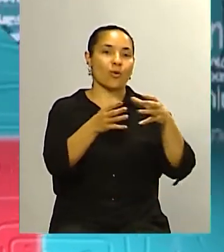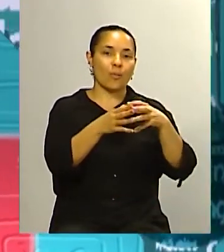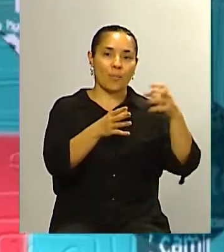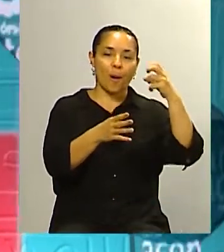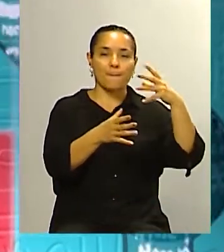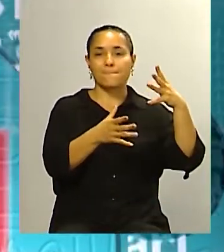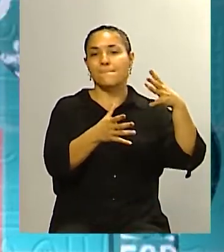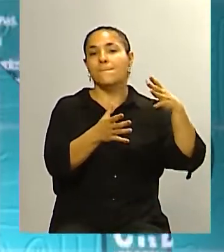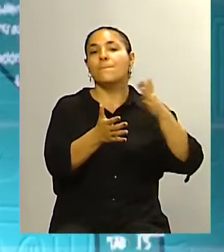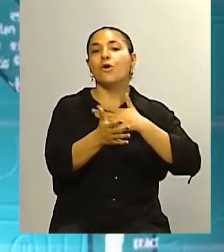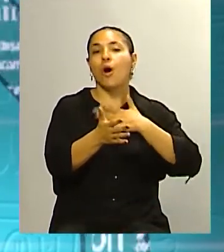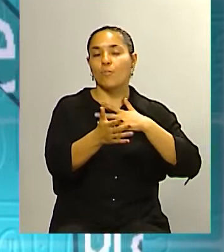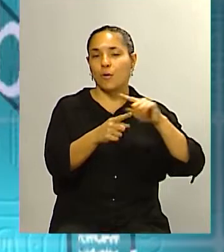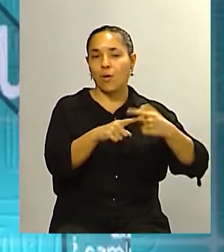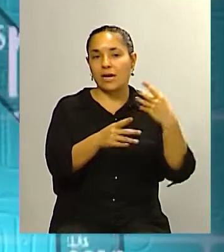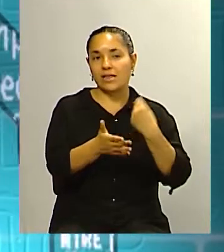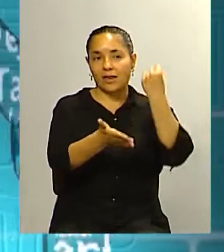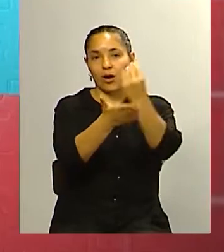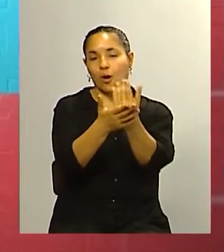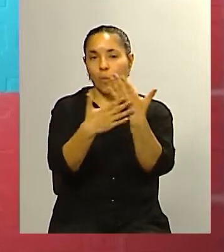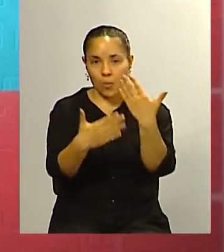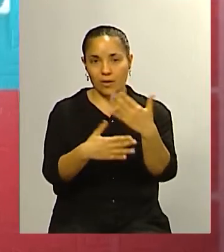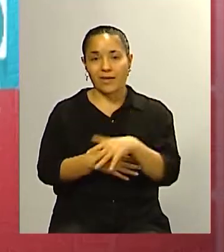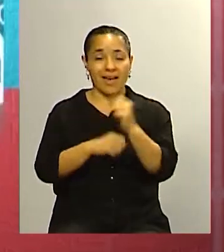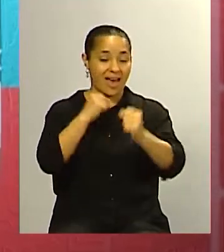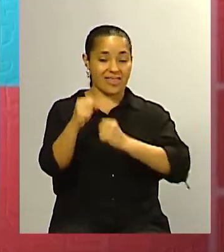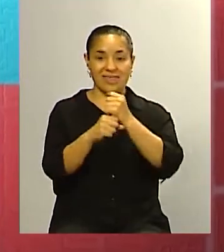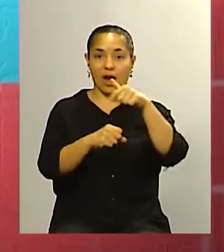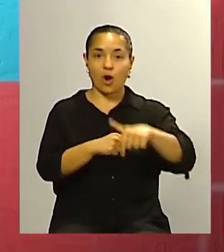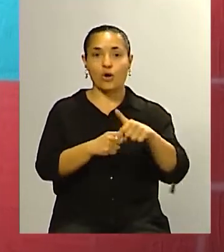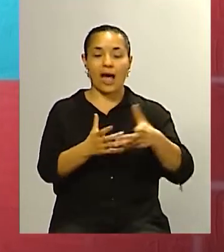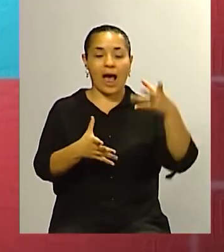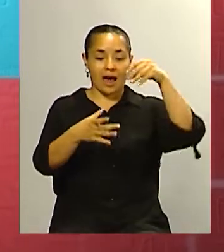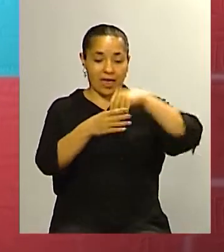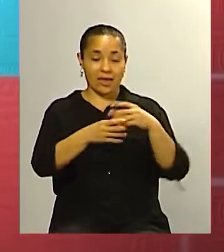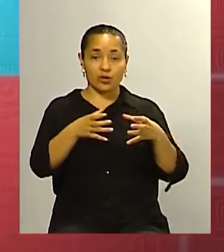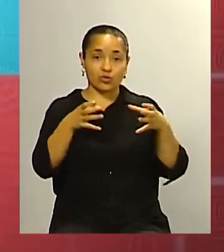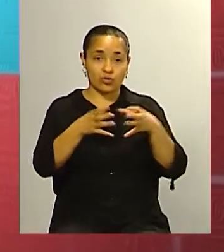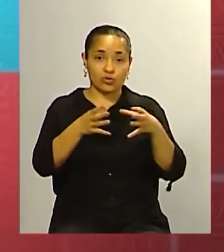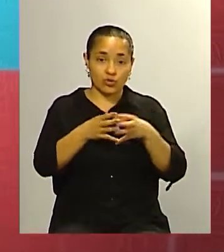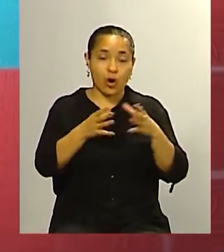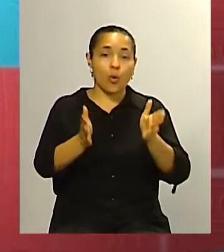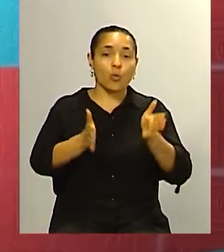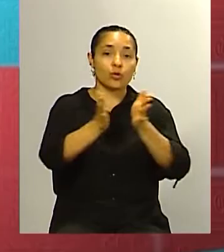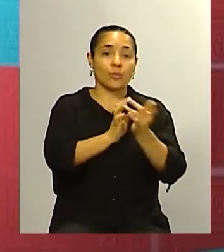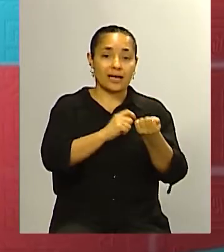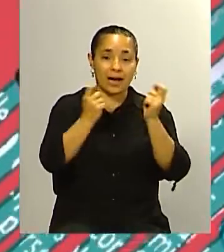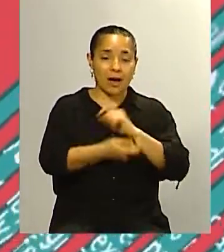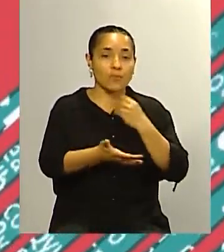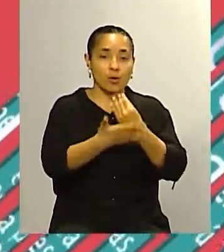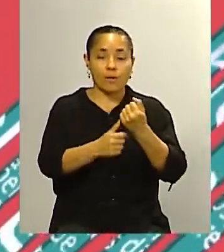Hasta tanto me parece que todavía no tienen consolidada una posición interna dentro de Juntos por el Cambio para